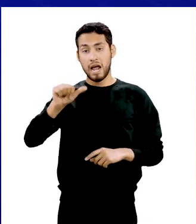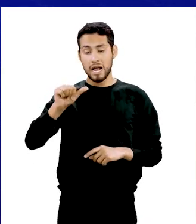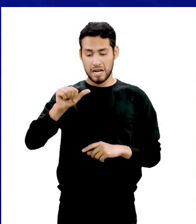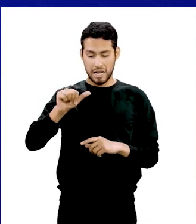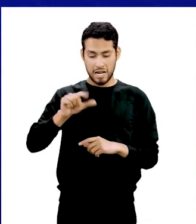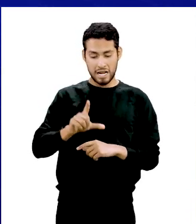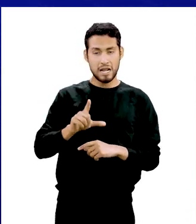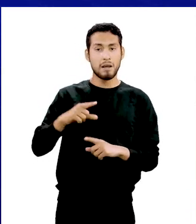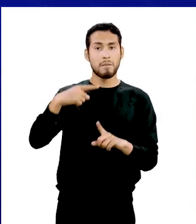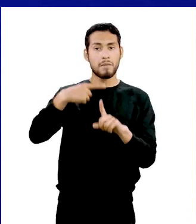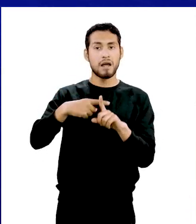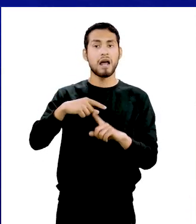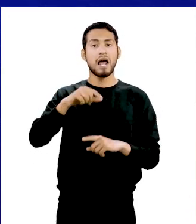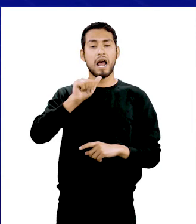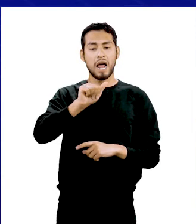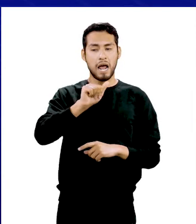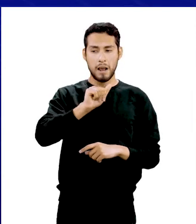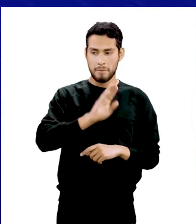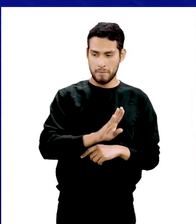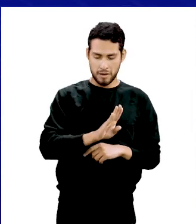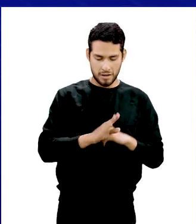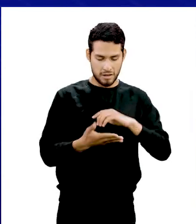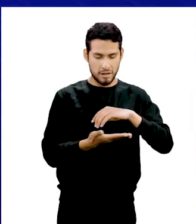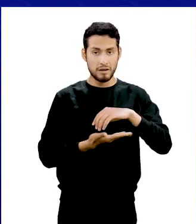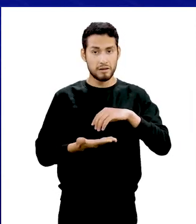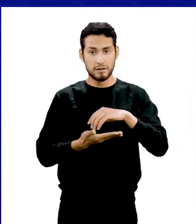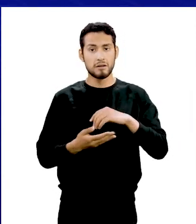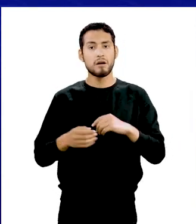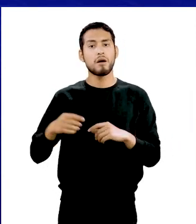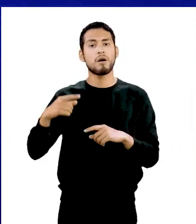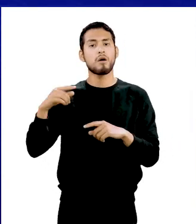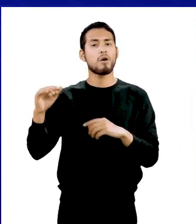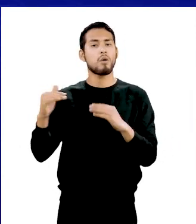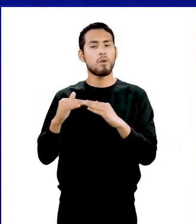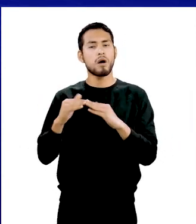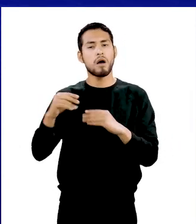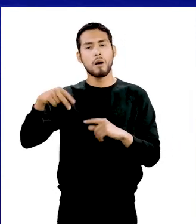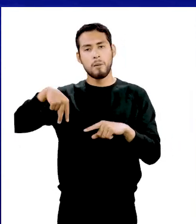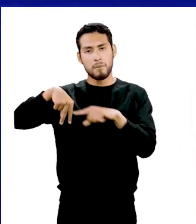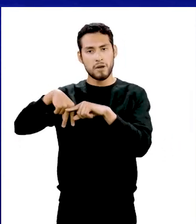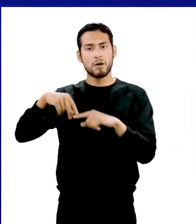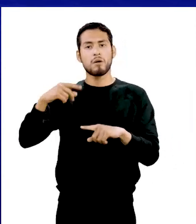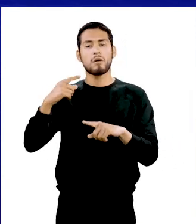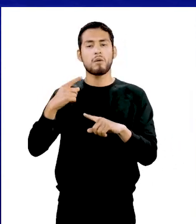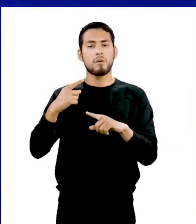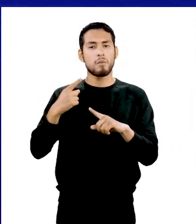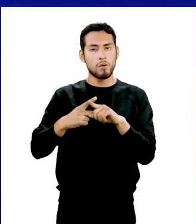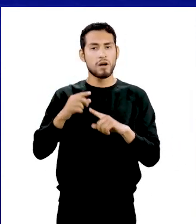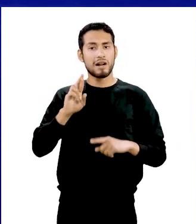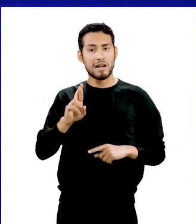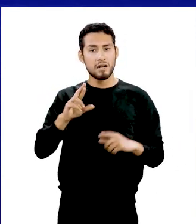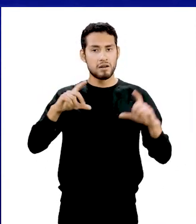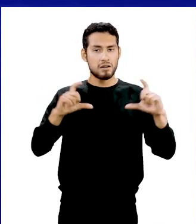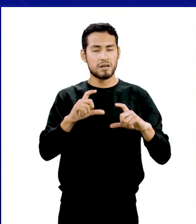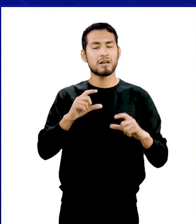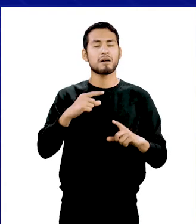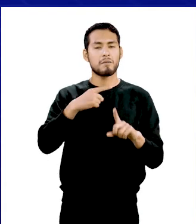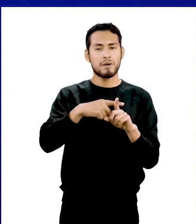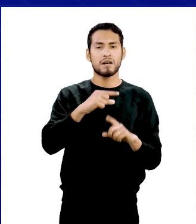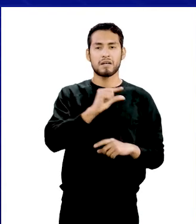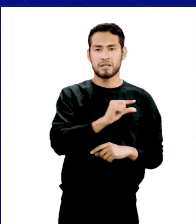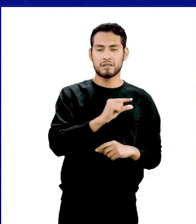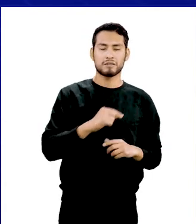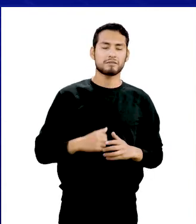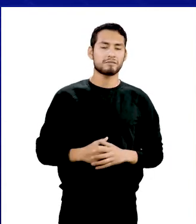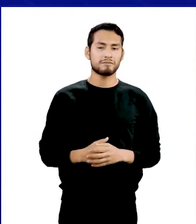suma del área lateral más el área de la base o pi por radio por radio más generatriz.